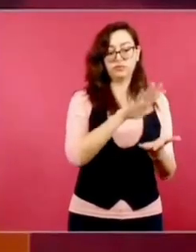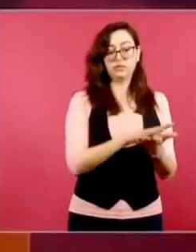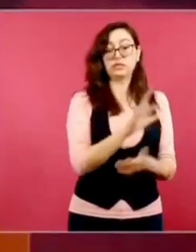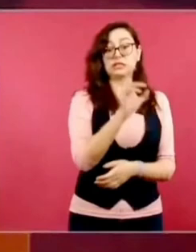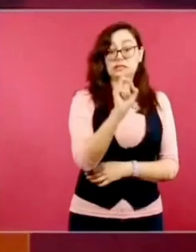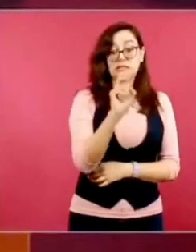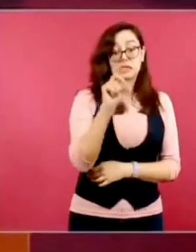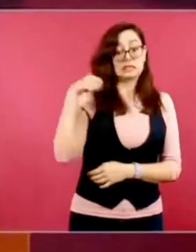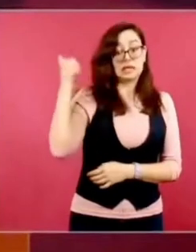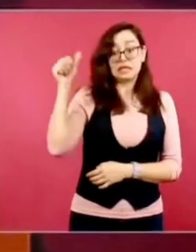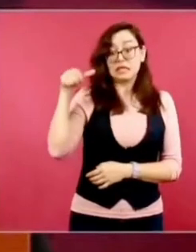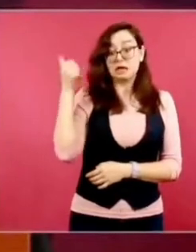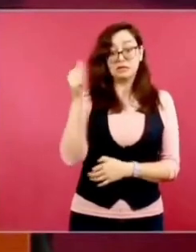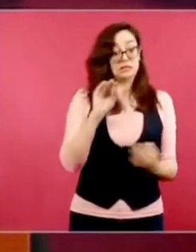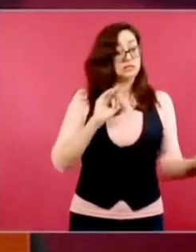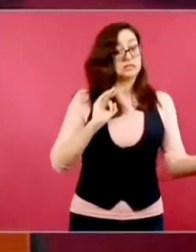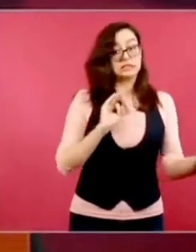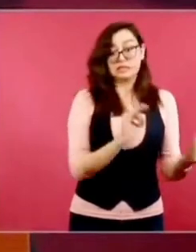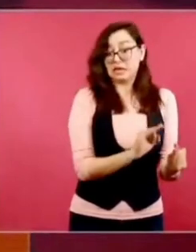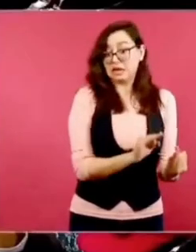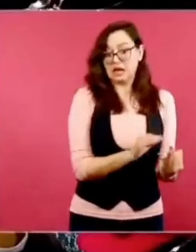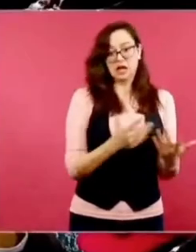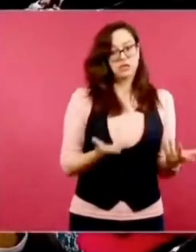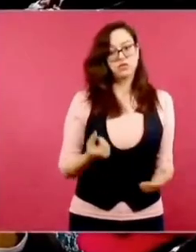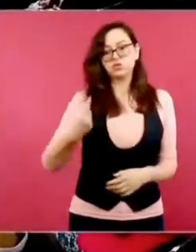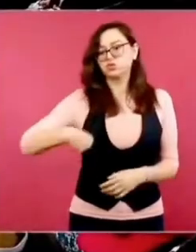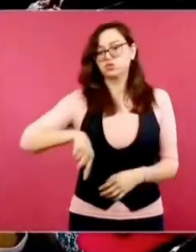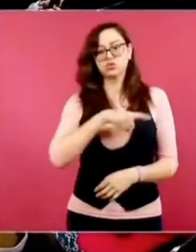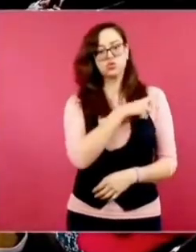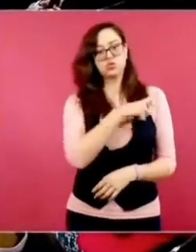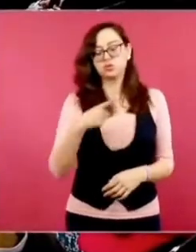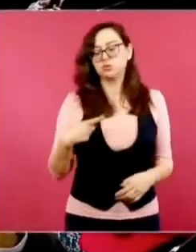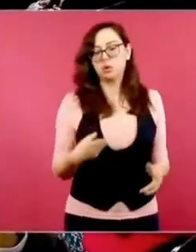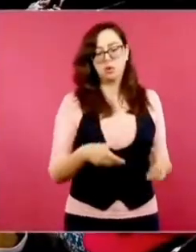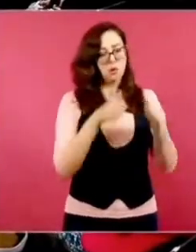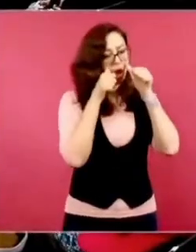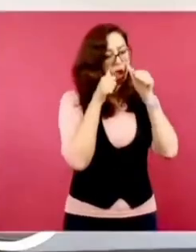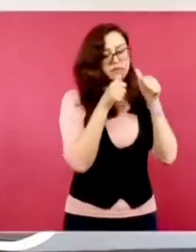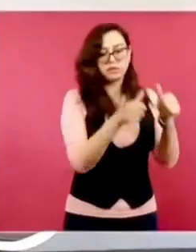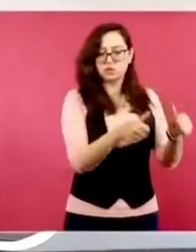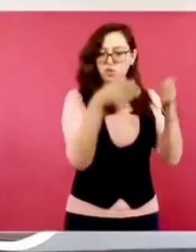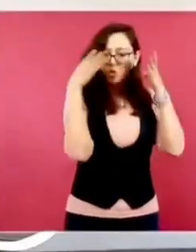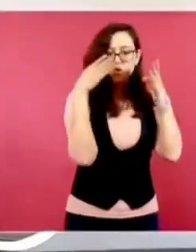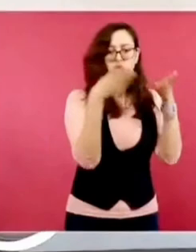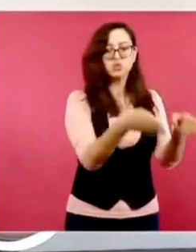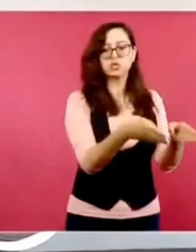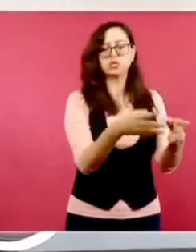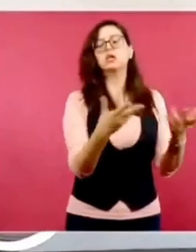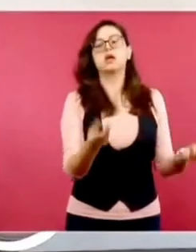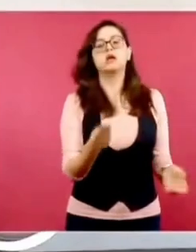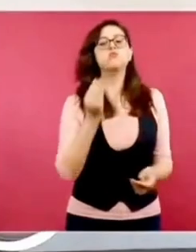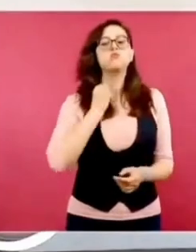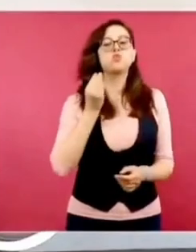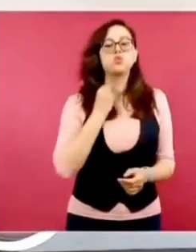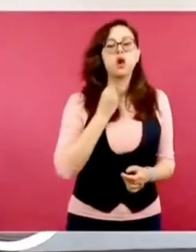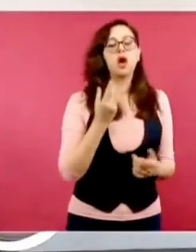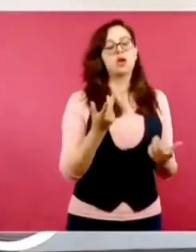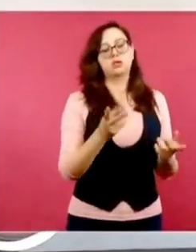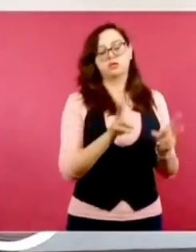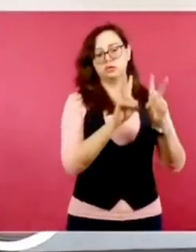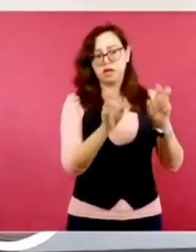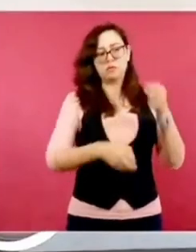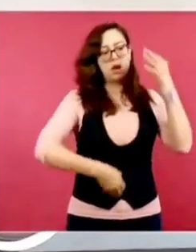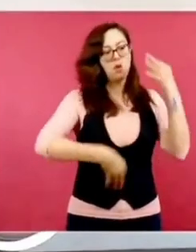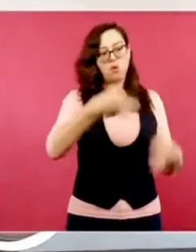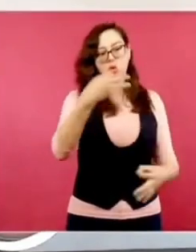estamos concentrando, por instrucciones del presidente, mucho esfuerzo en este momento jurídico para ganar ese caso